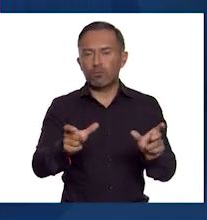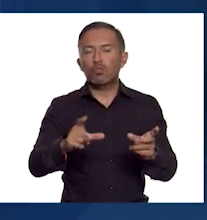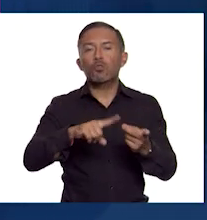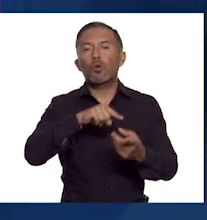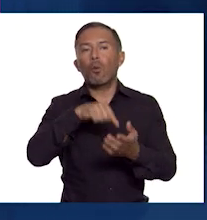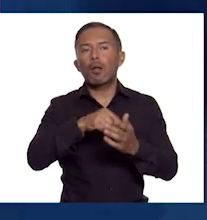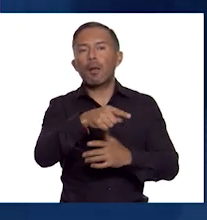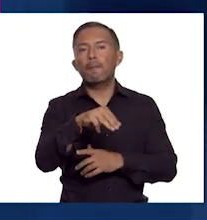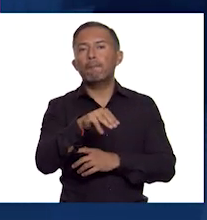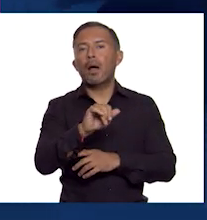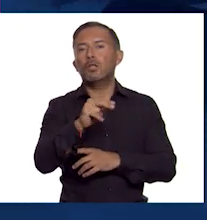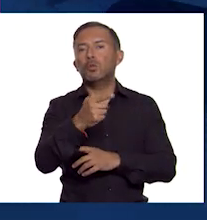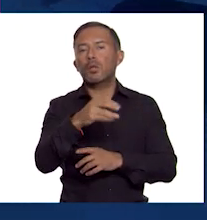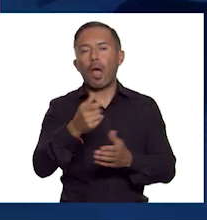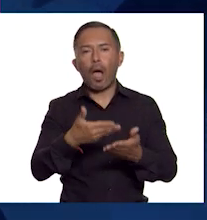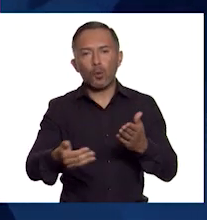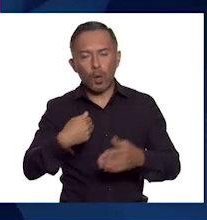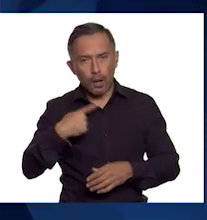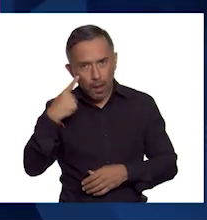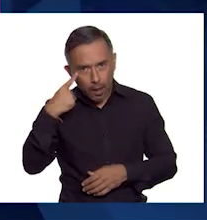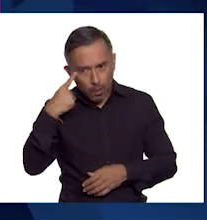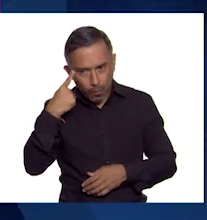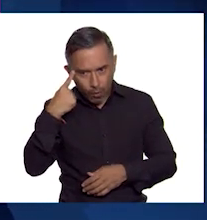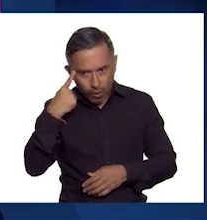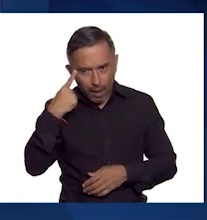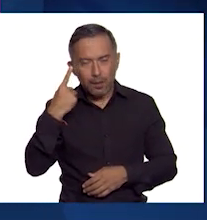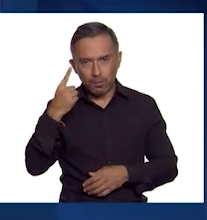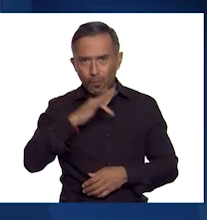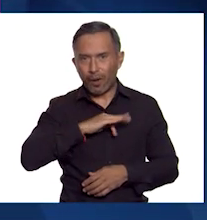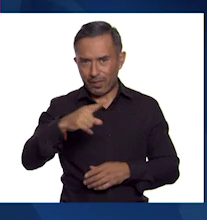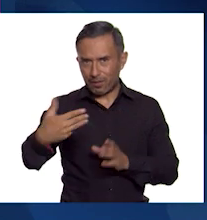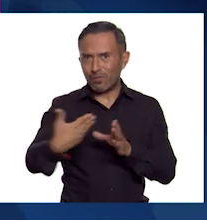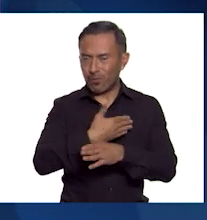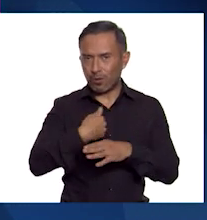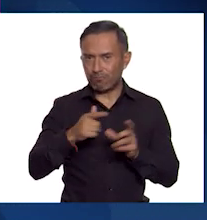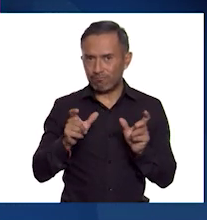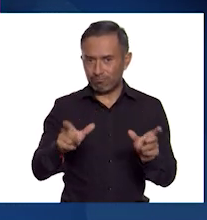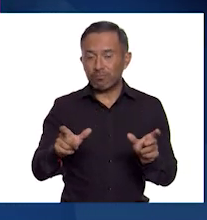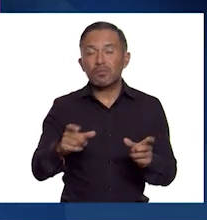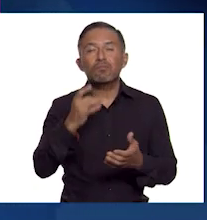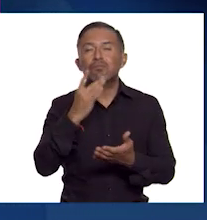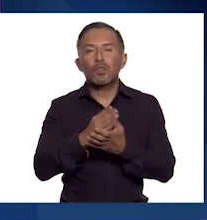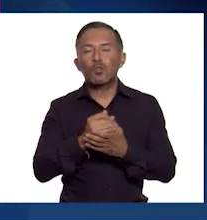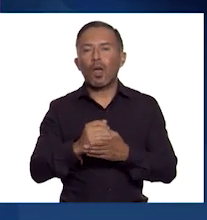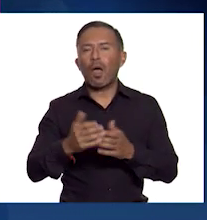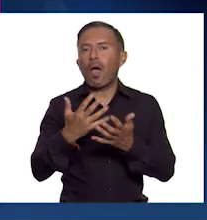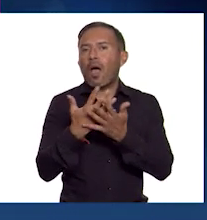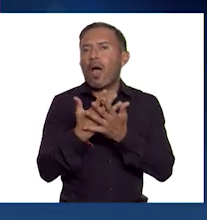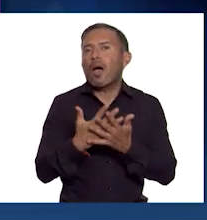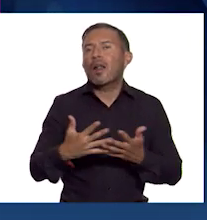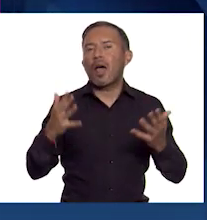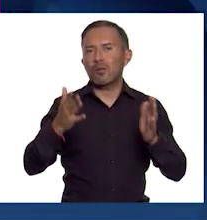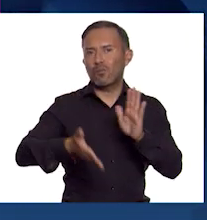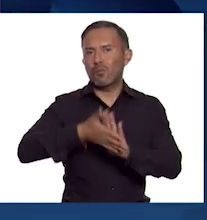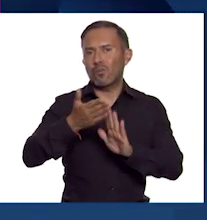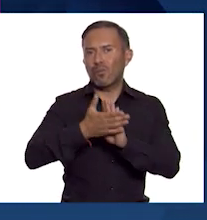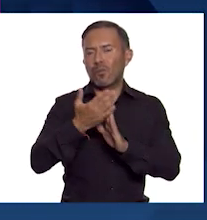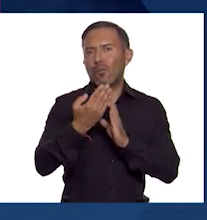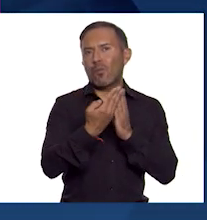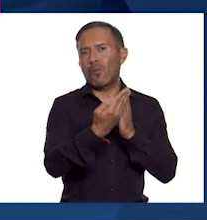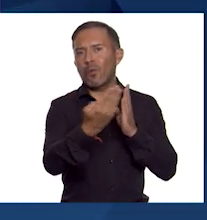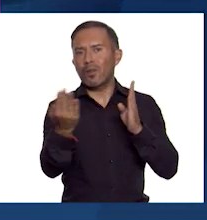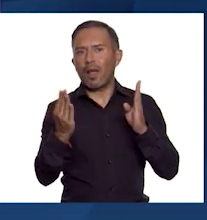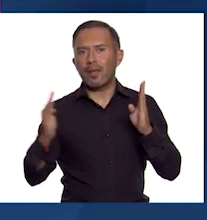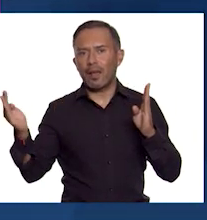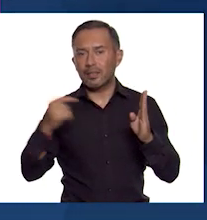Manchuria y la actual Mongolia. Y si nos referimos a la Gran Muralla China, ¿la recuerdan? Vero, ¿me ayudas a